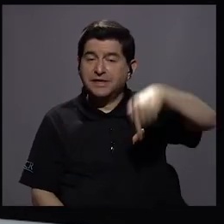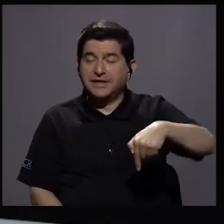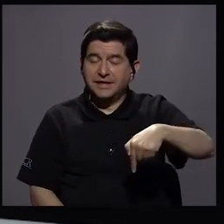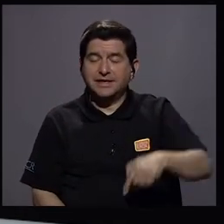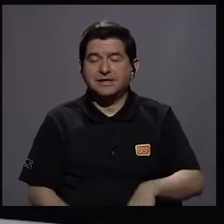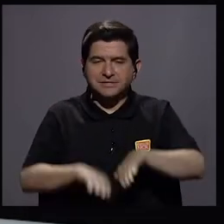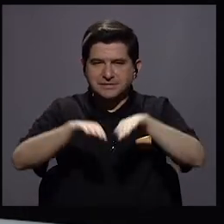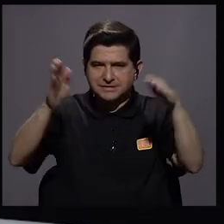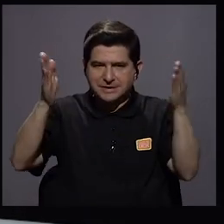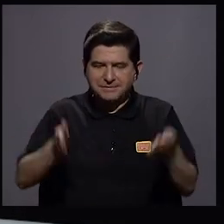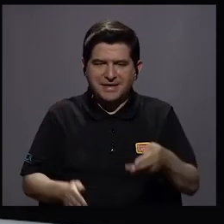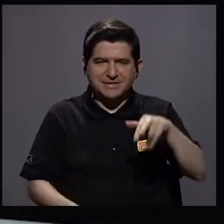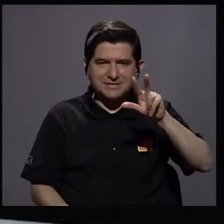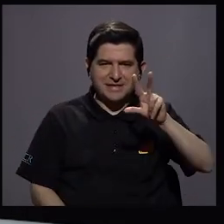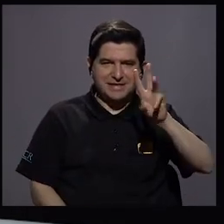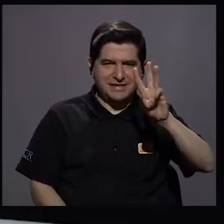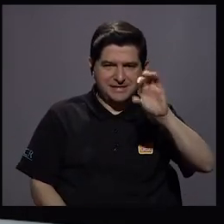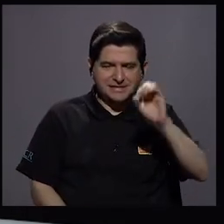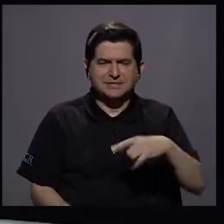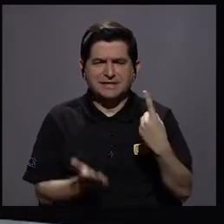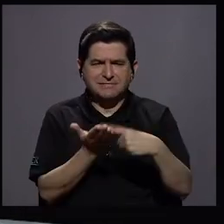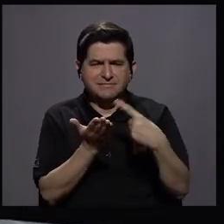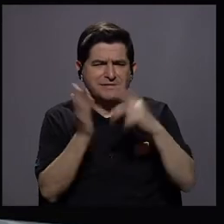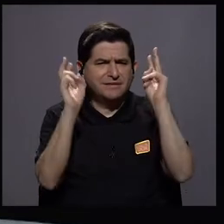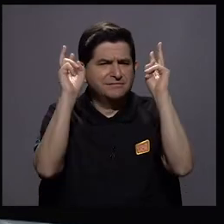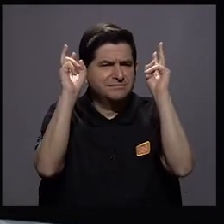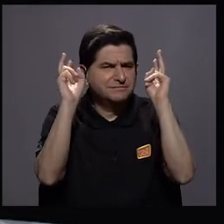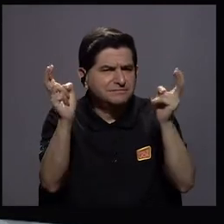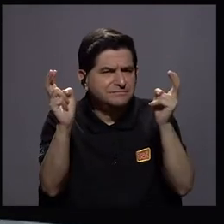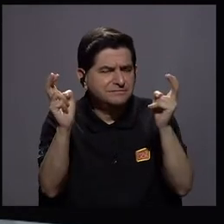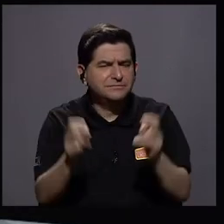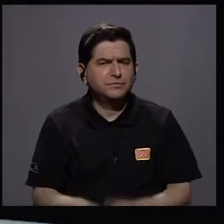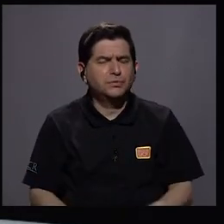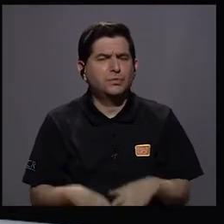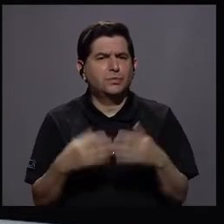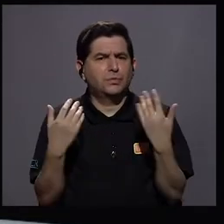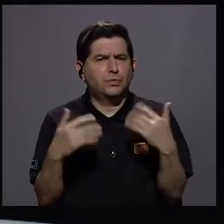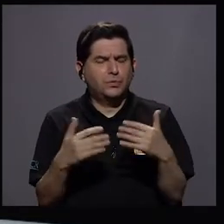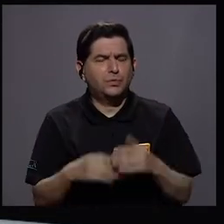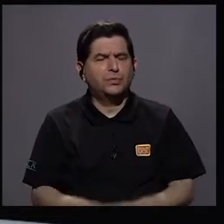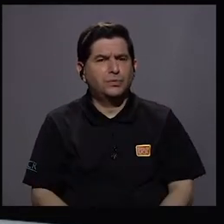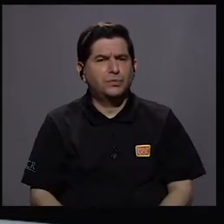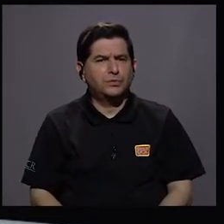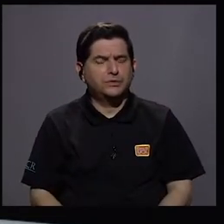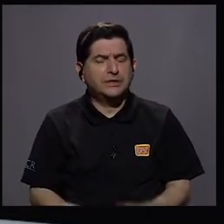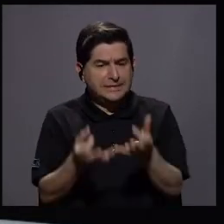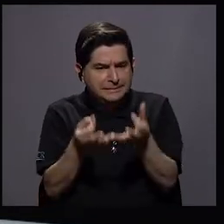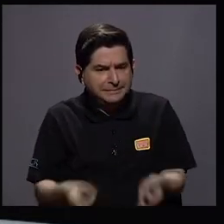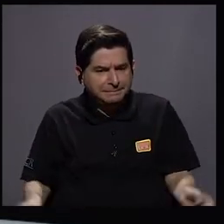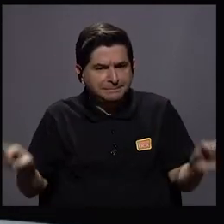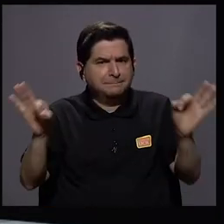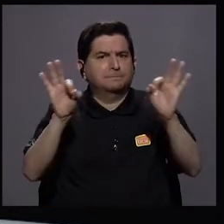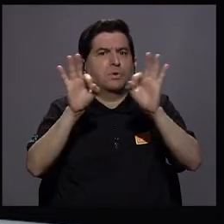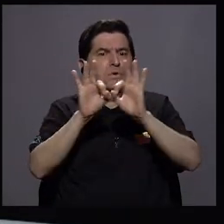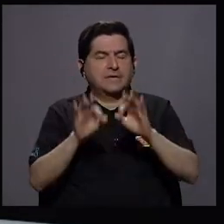mesa de 360, vamos a discutir un tema que es de mucho orden, de importancia, sobre todo en esa brecha entre hombres y